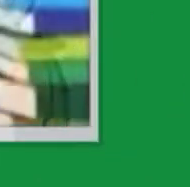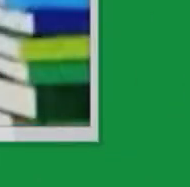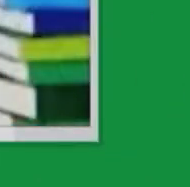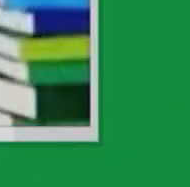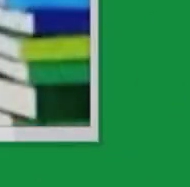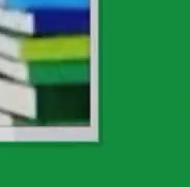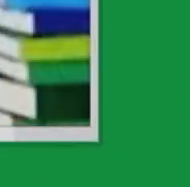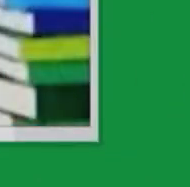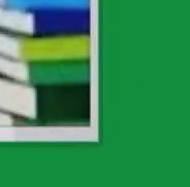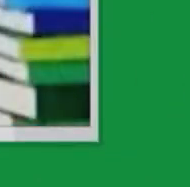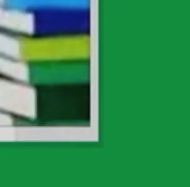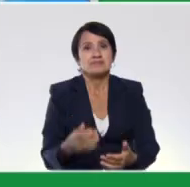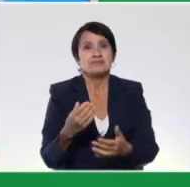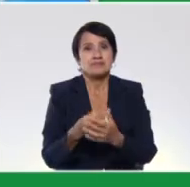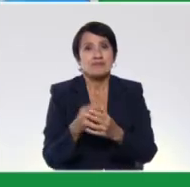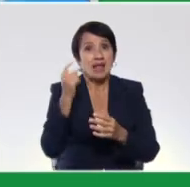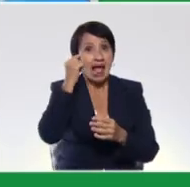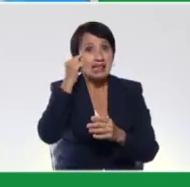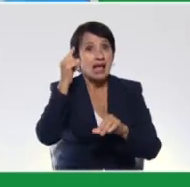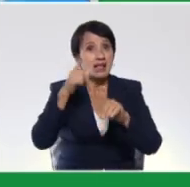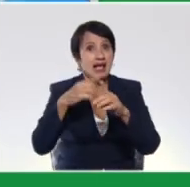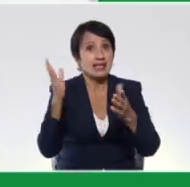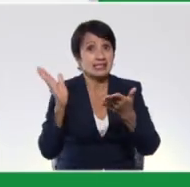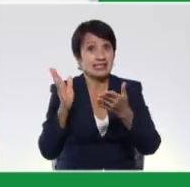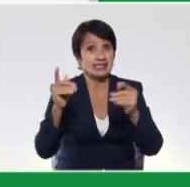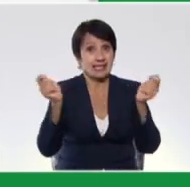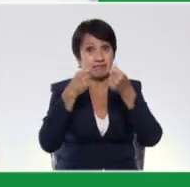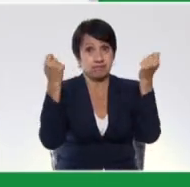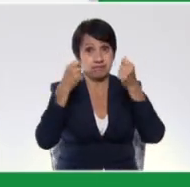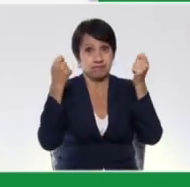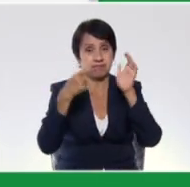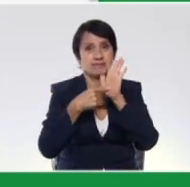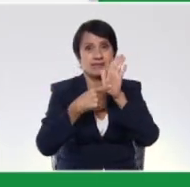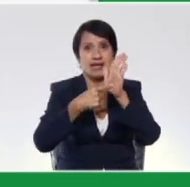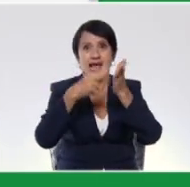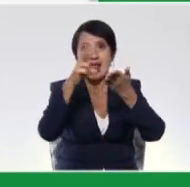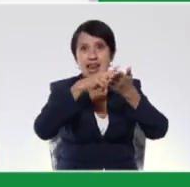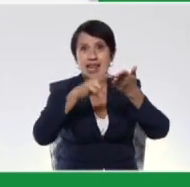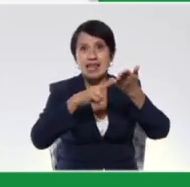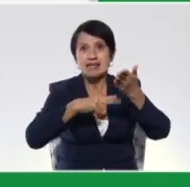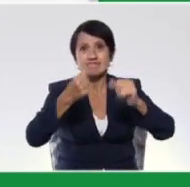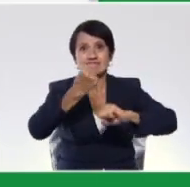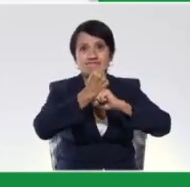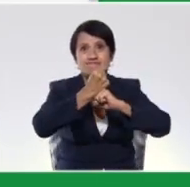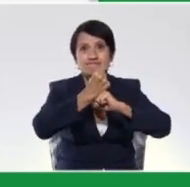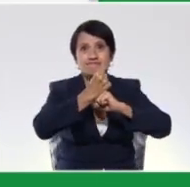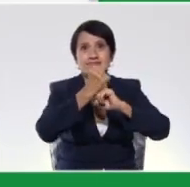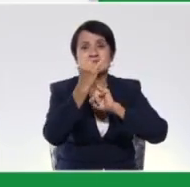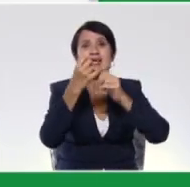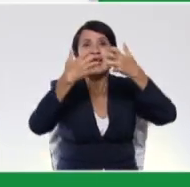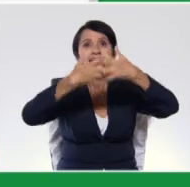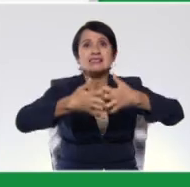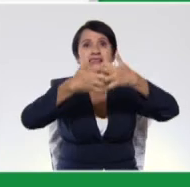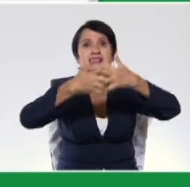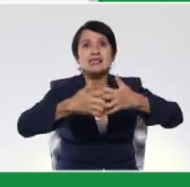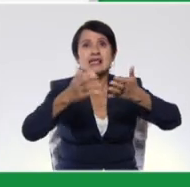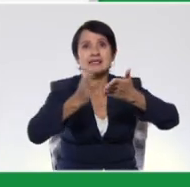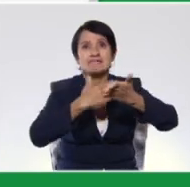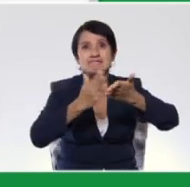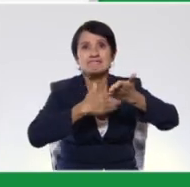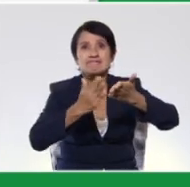El objetivo de esta celebración es fomentar la lectura, la industria editorial